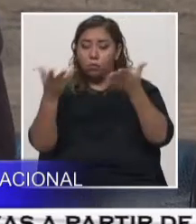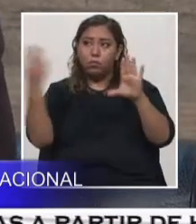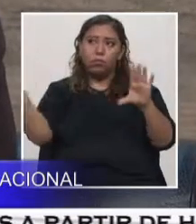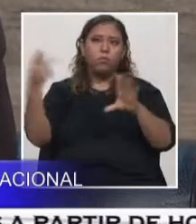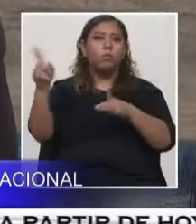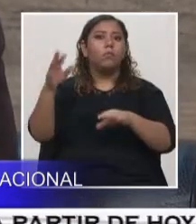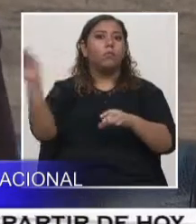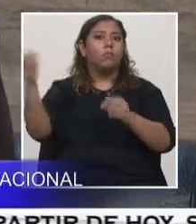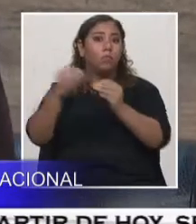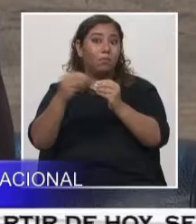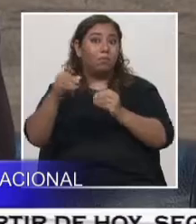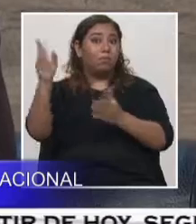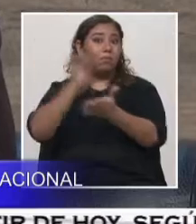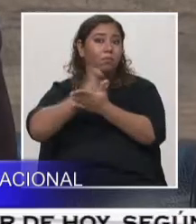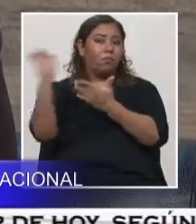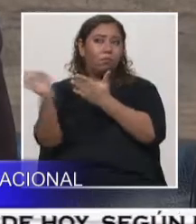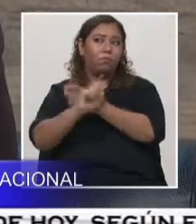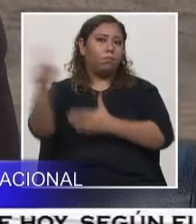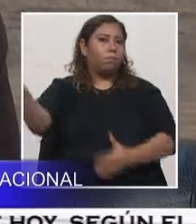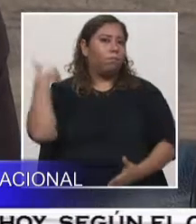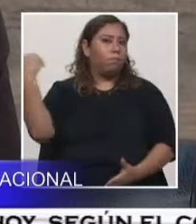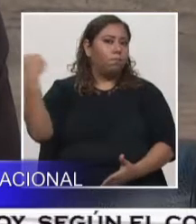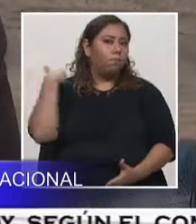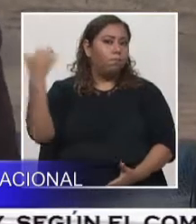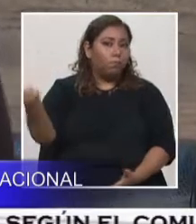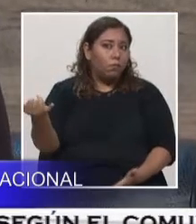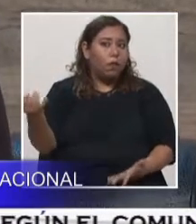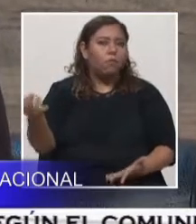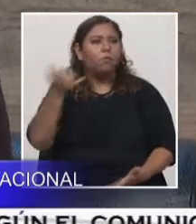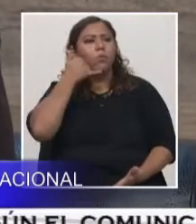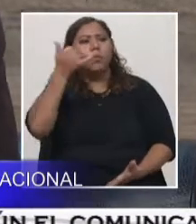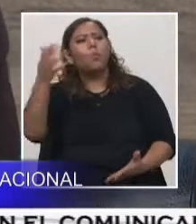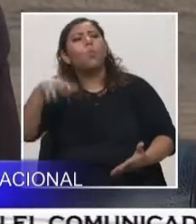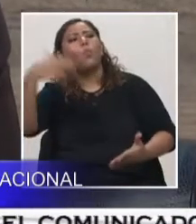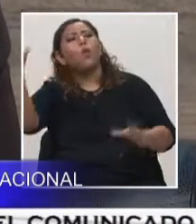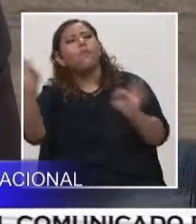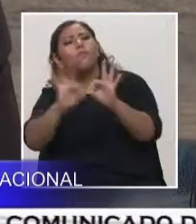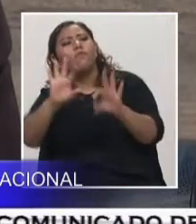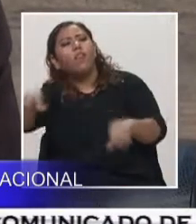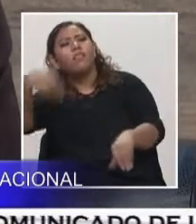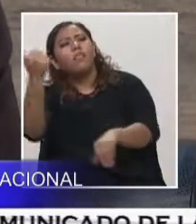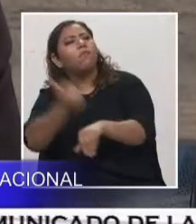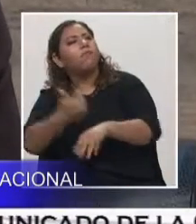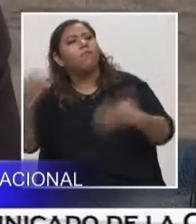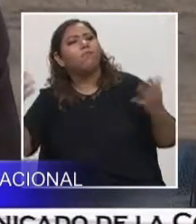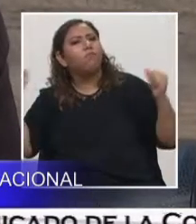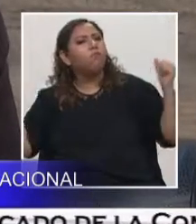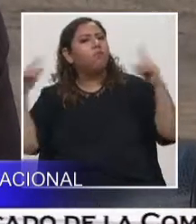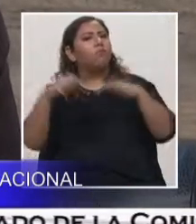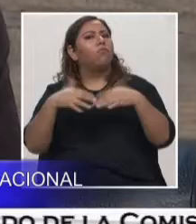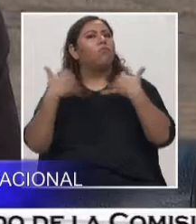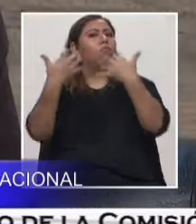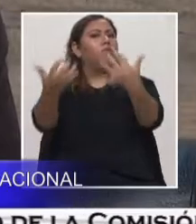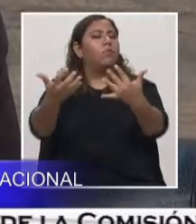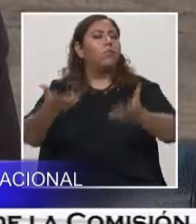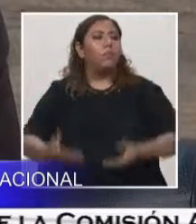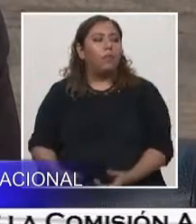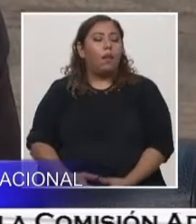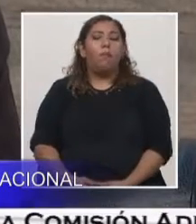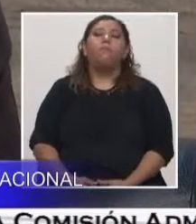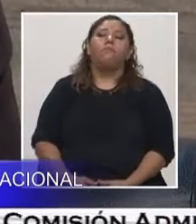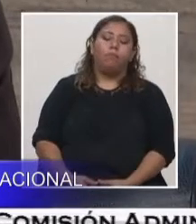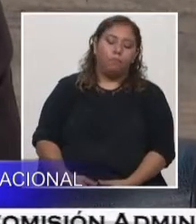más, ellos desde enero ya empiezan a llamarnos, que cuándo es la fecha, ¿verdad? Entonces ya hemos adquirido